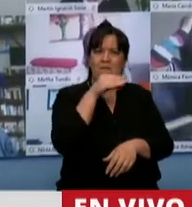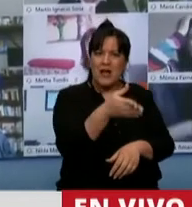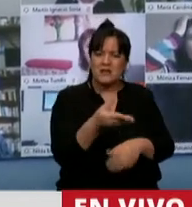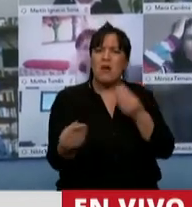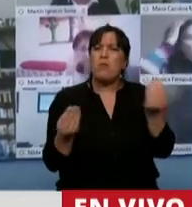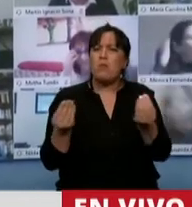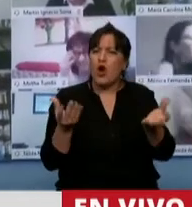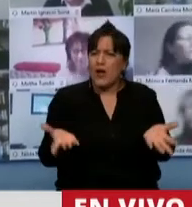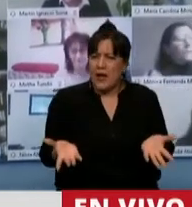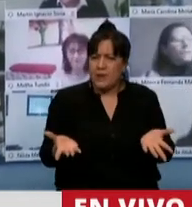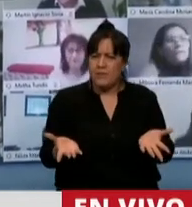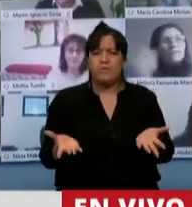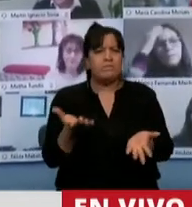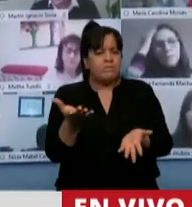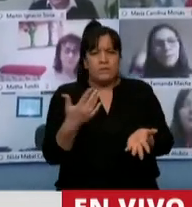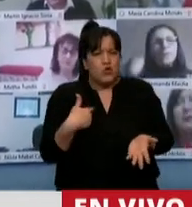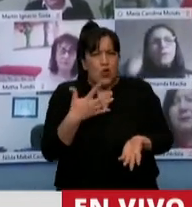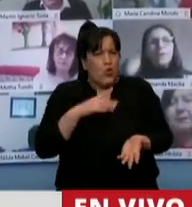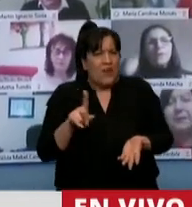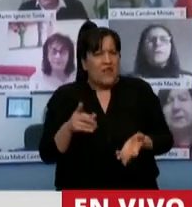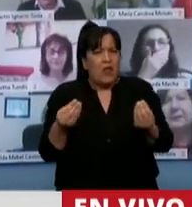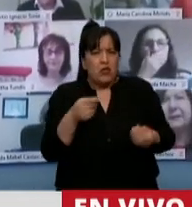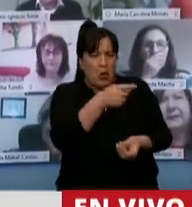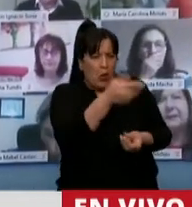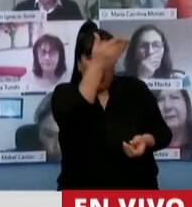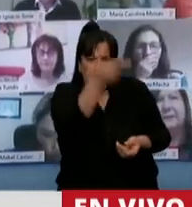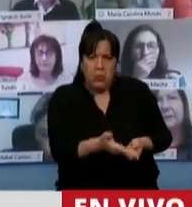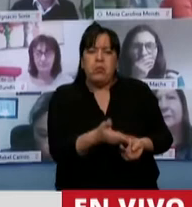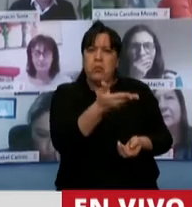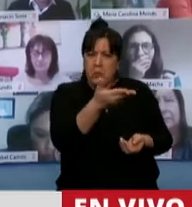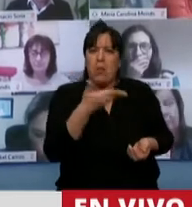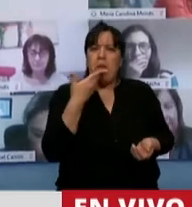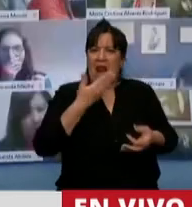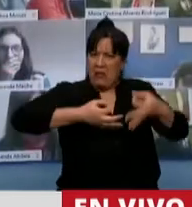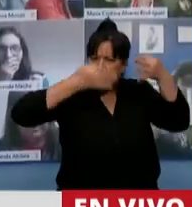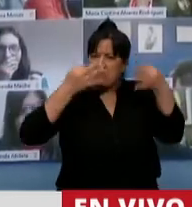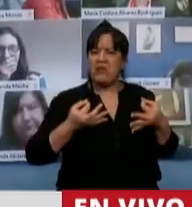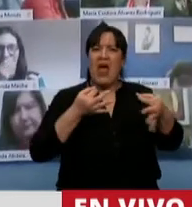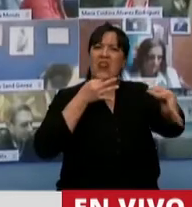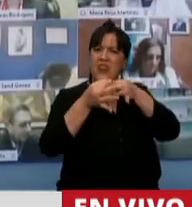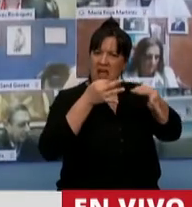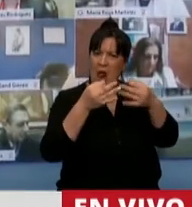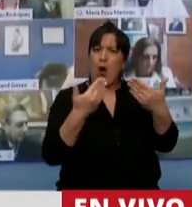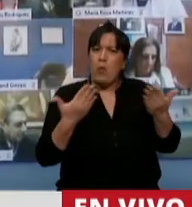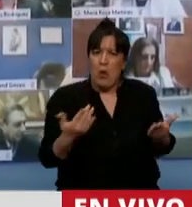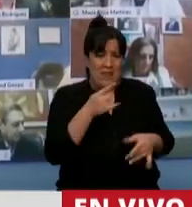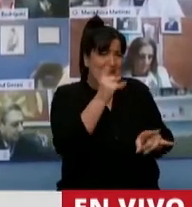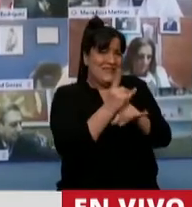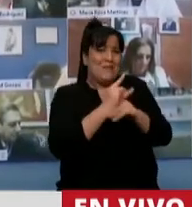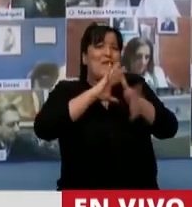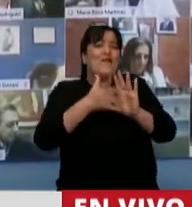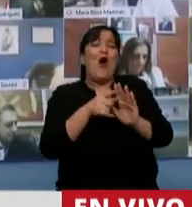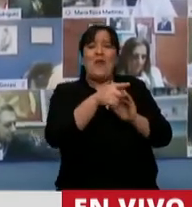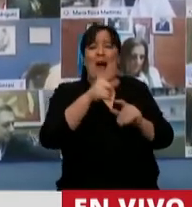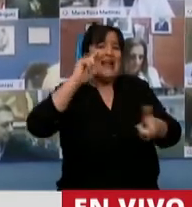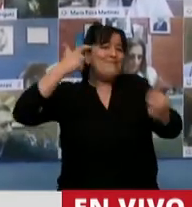porque no puedo entender que piensen que usted no es un hombre de palabra y de diálogo. A lo largo de su carrera política